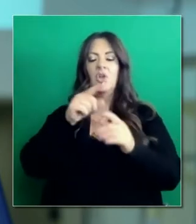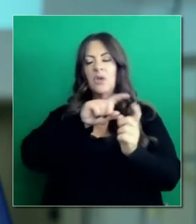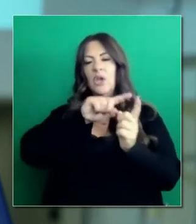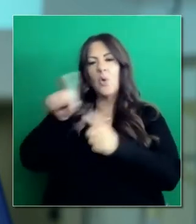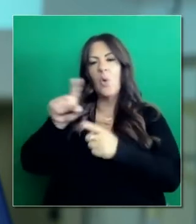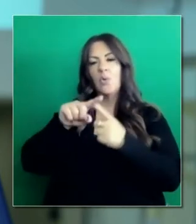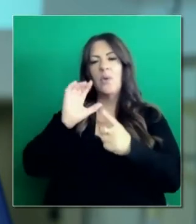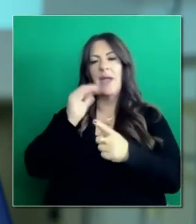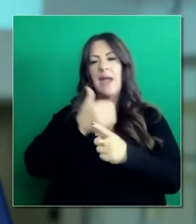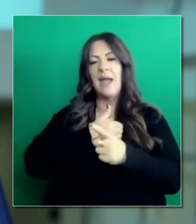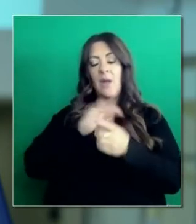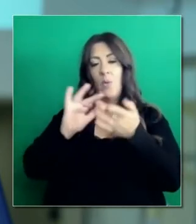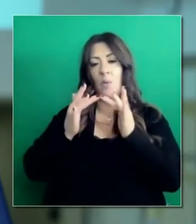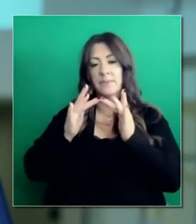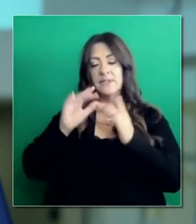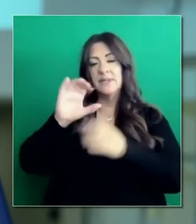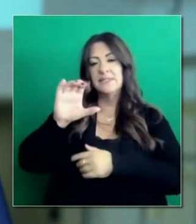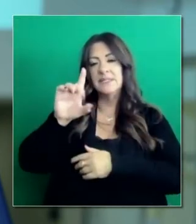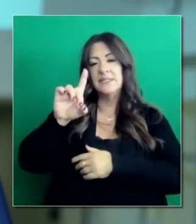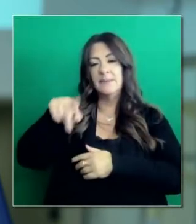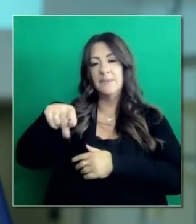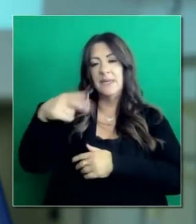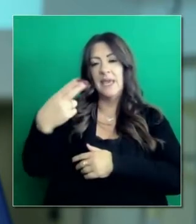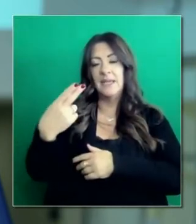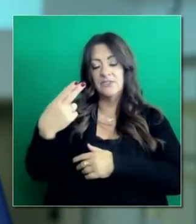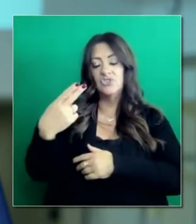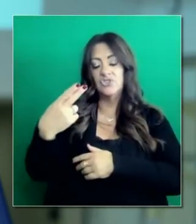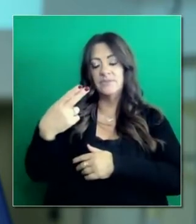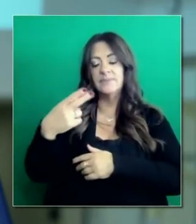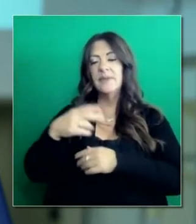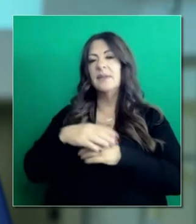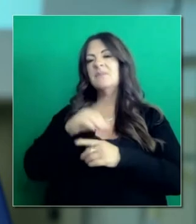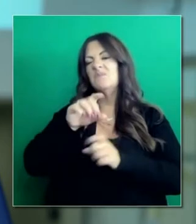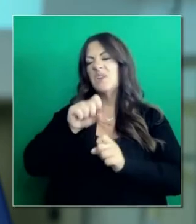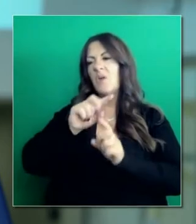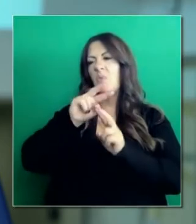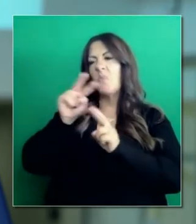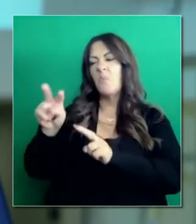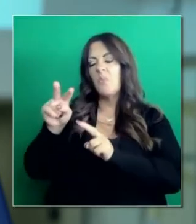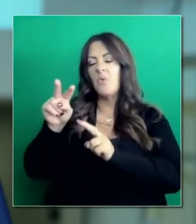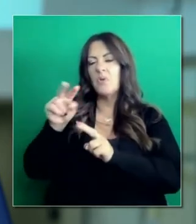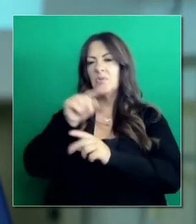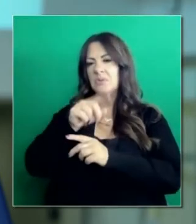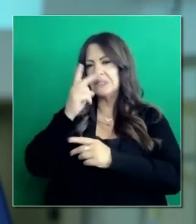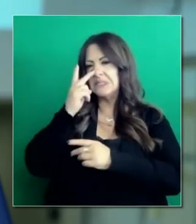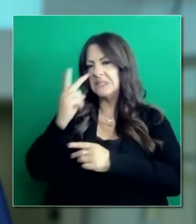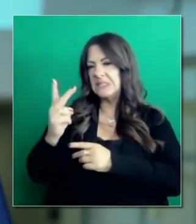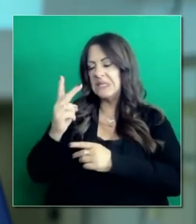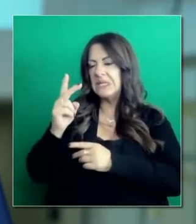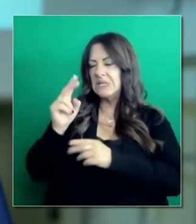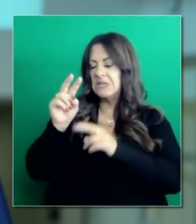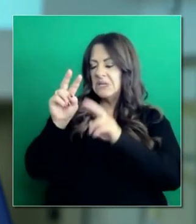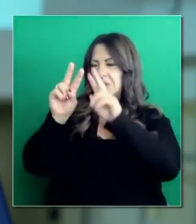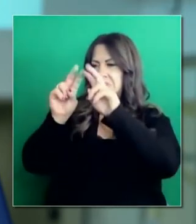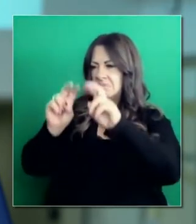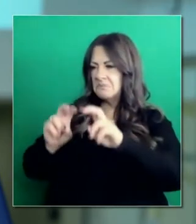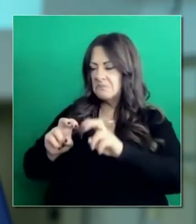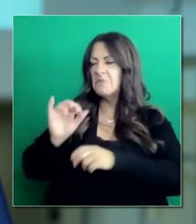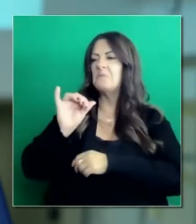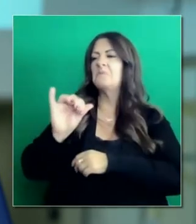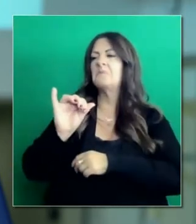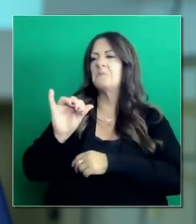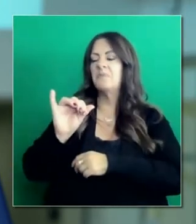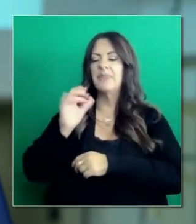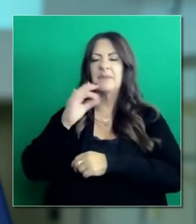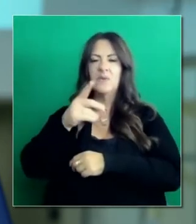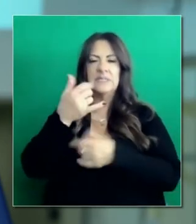CDPH, que es el Departamento de Salud. Claro, puede verlo ahí. Si hay una pregunta adicional con gusto,